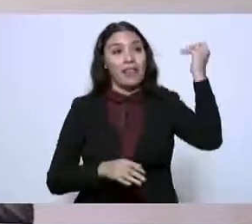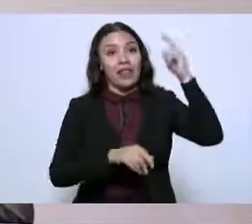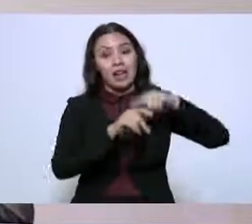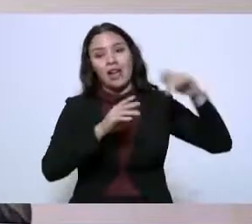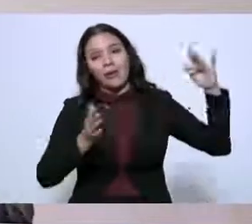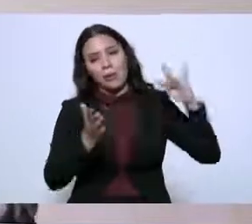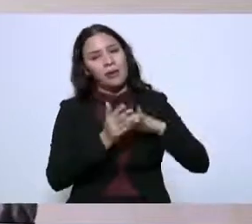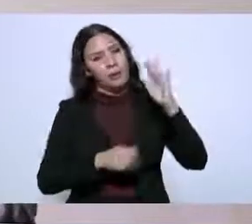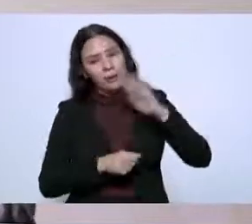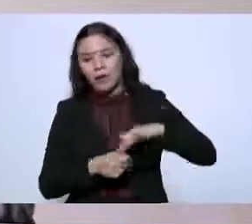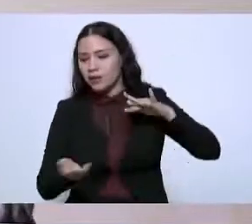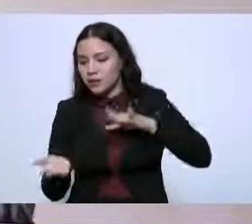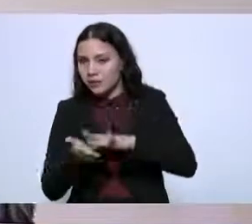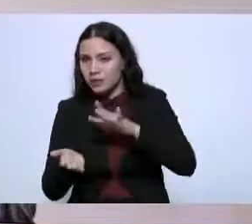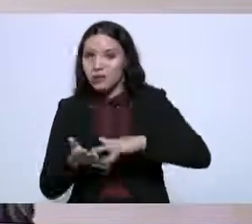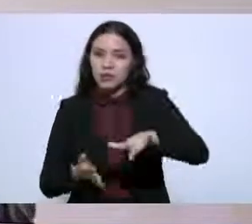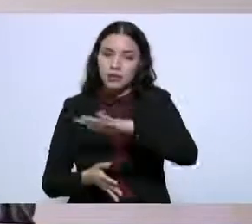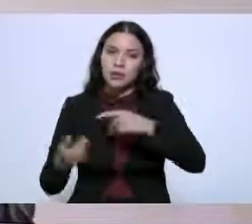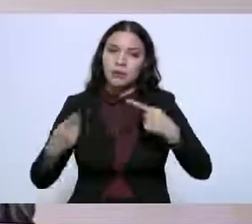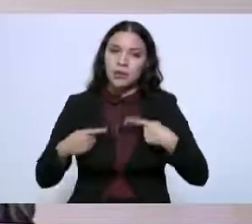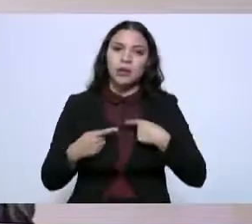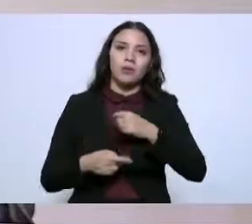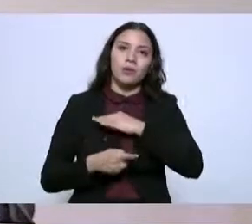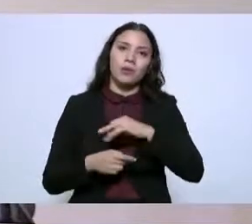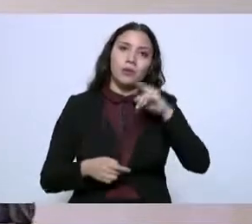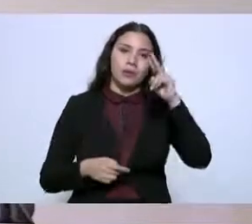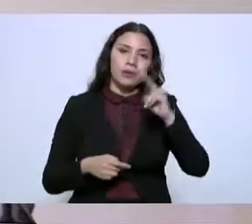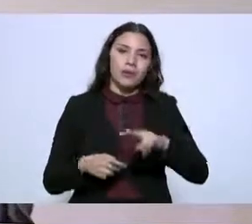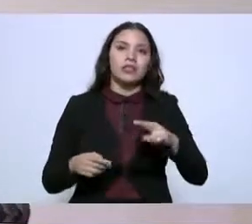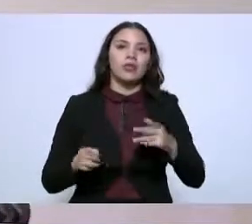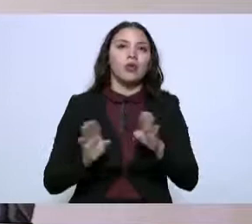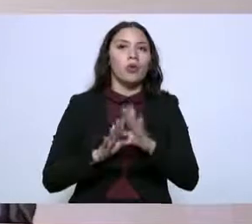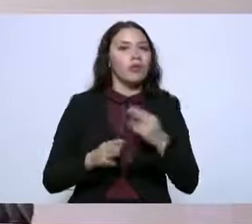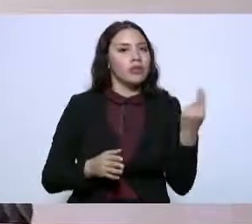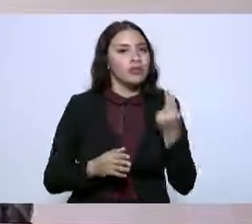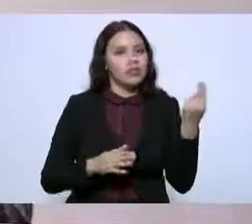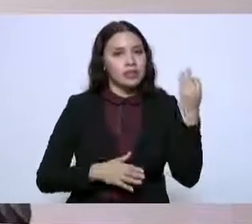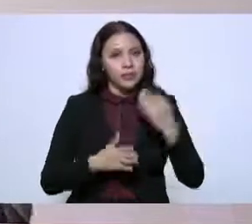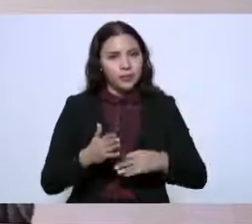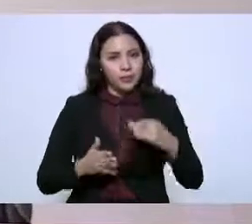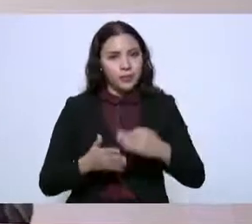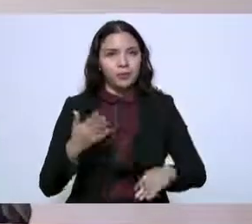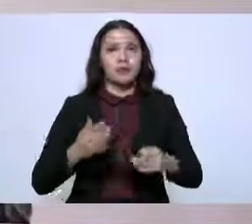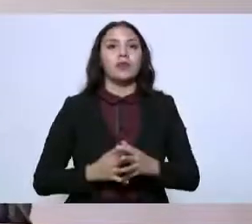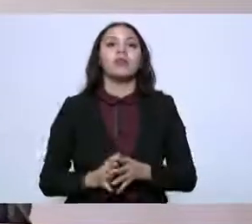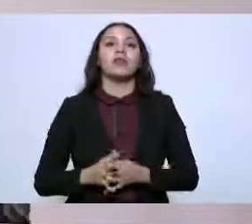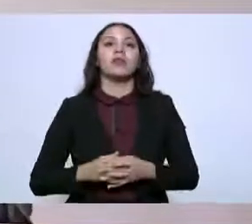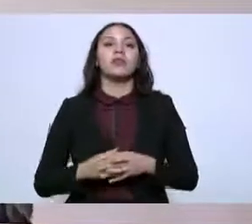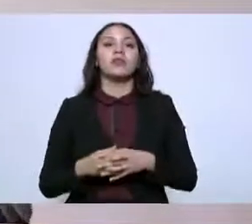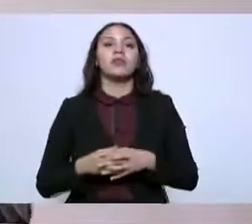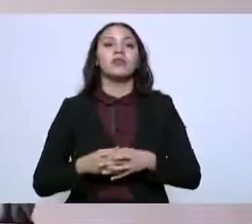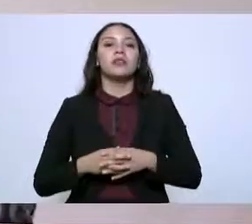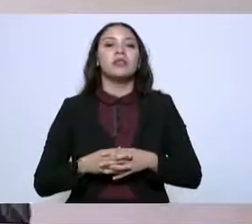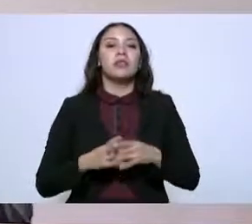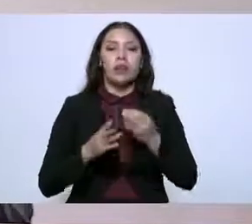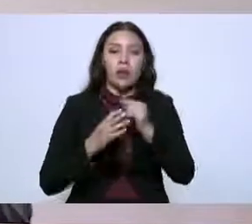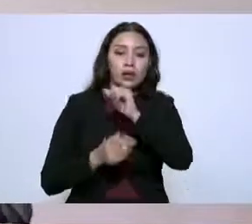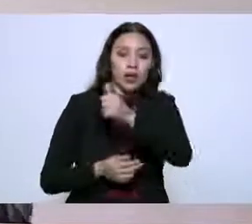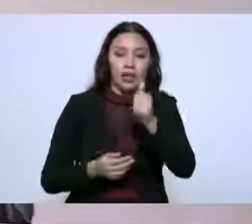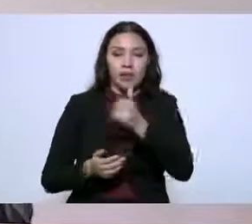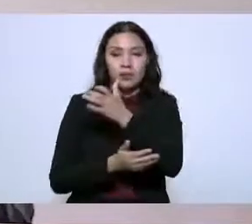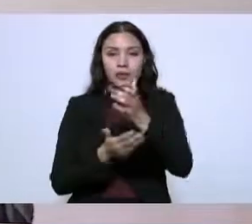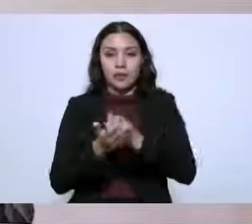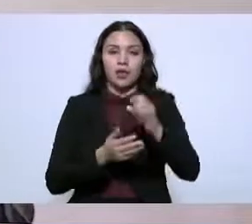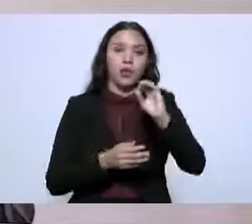federales a quienes podamos ver que son realmente los más pobres de cada uno de los municipios y de cada uno de